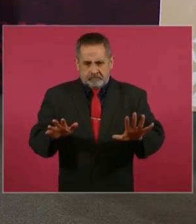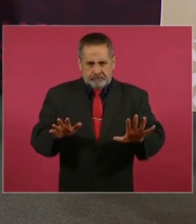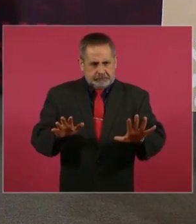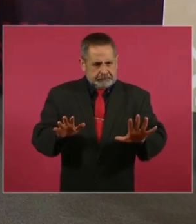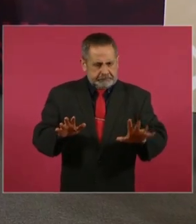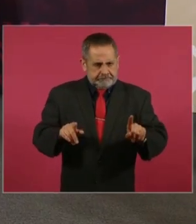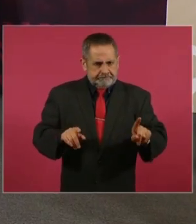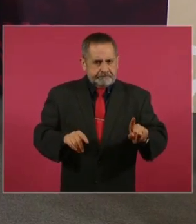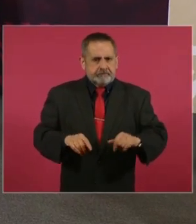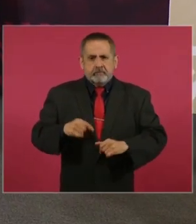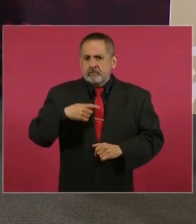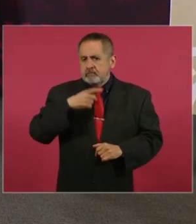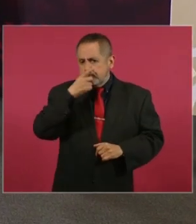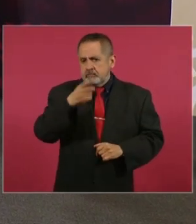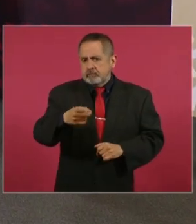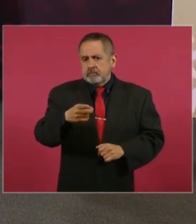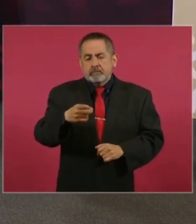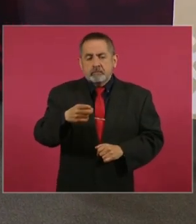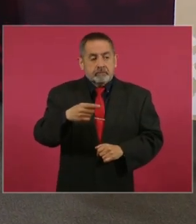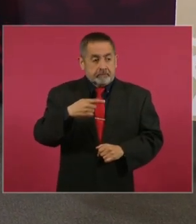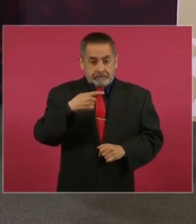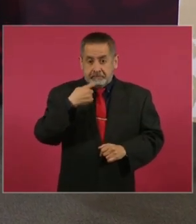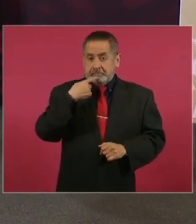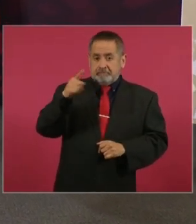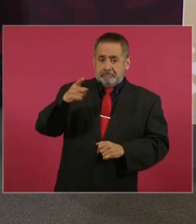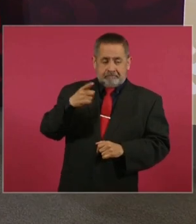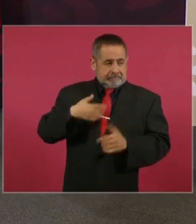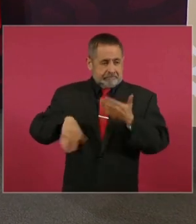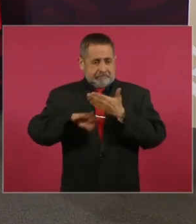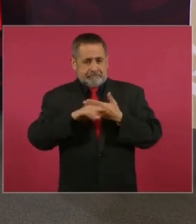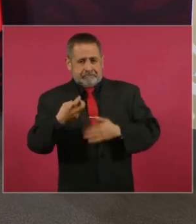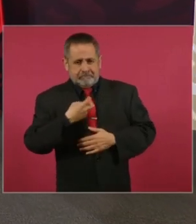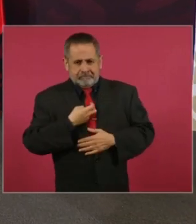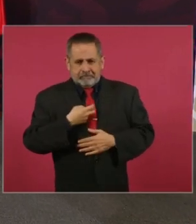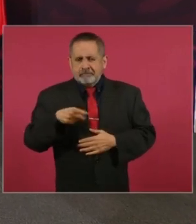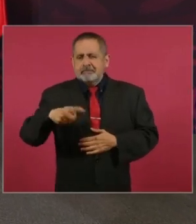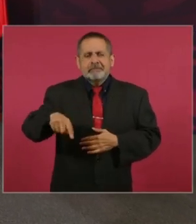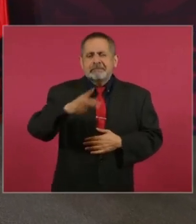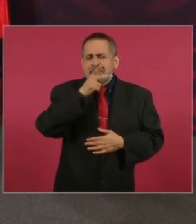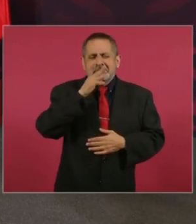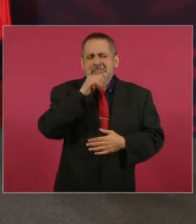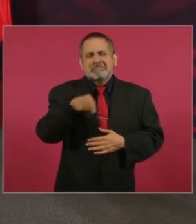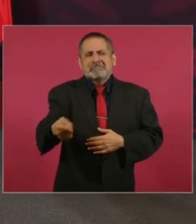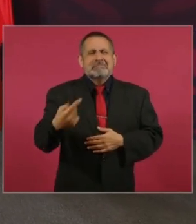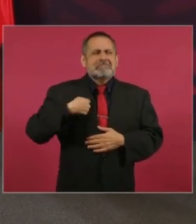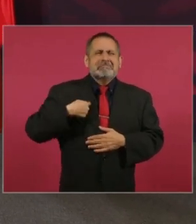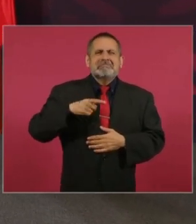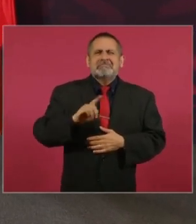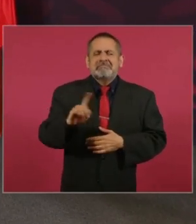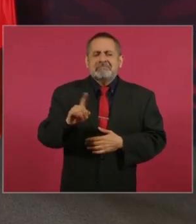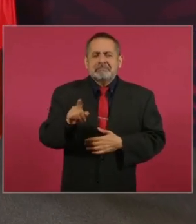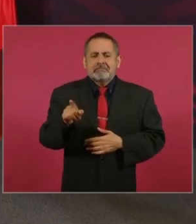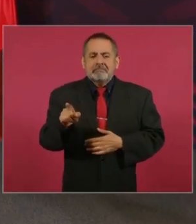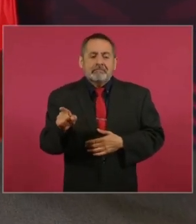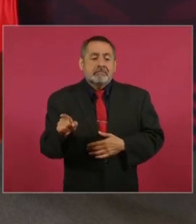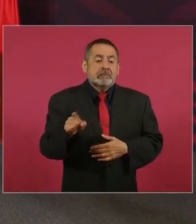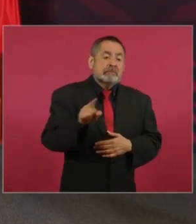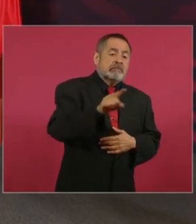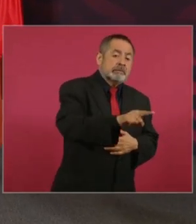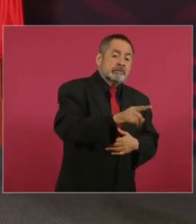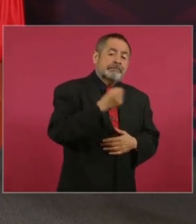nos demandan, no los papás, sino los